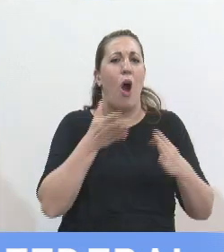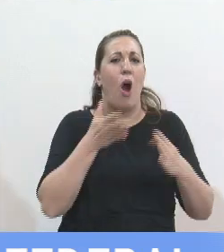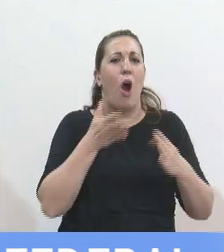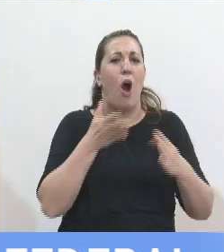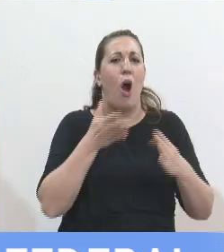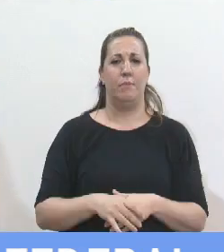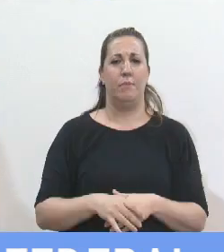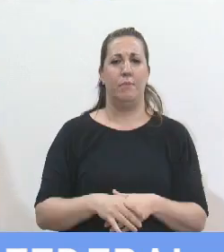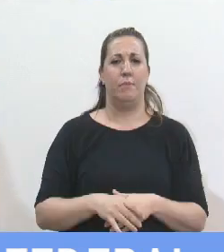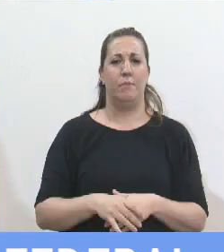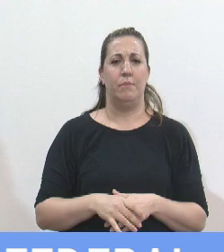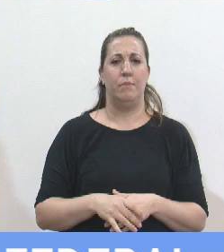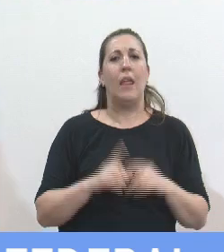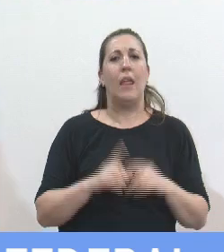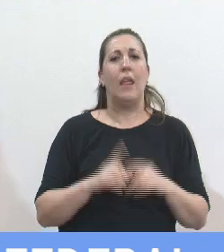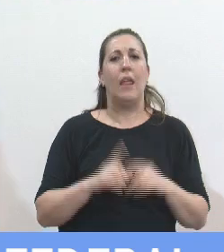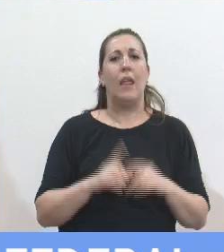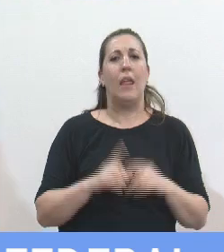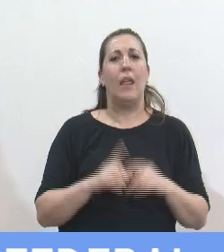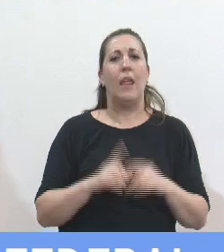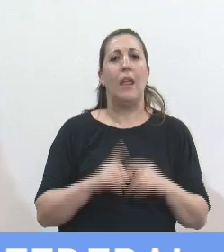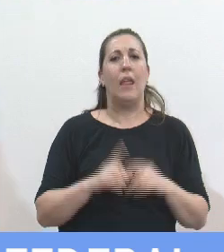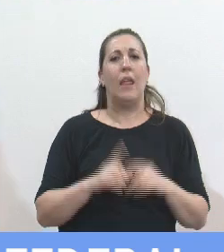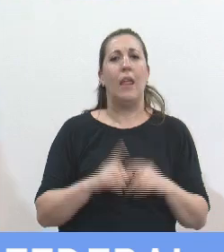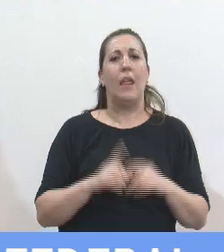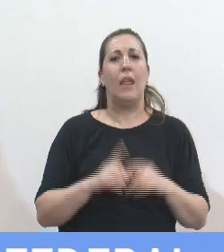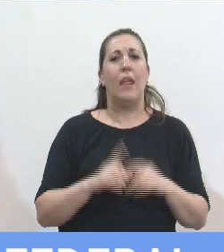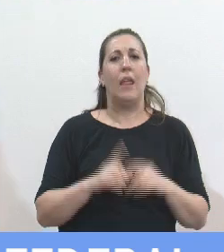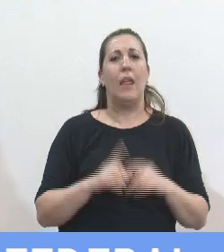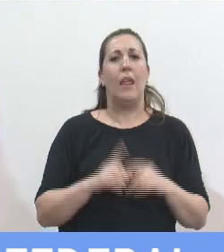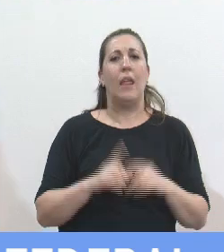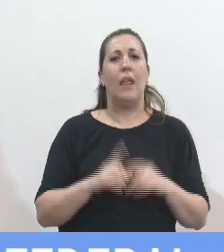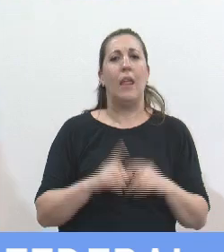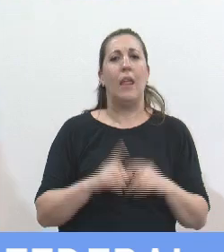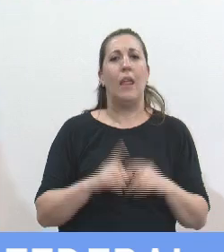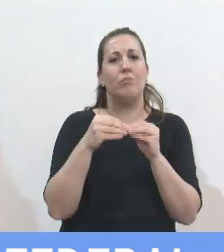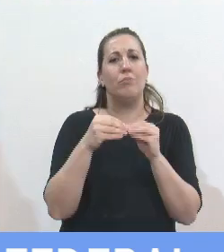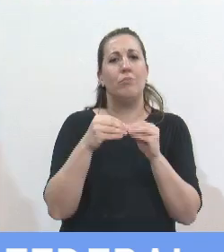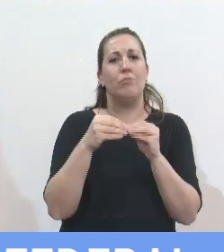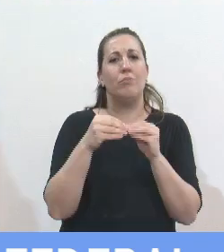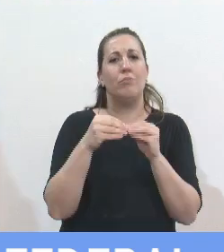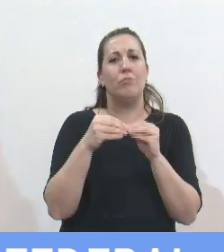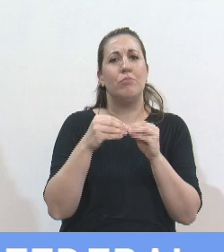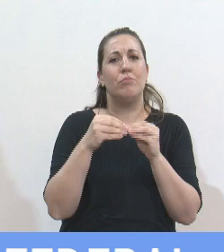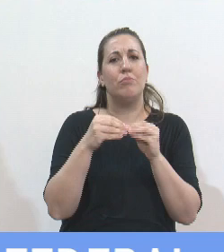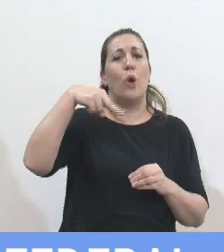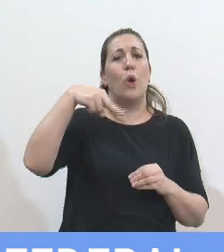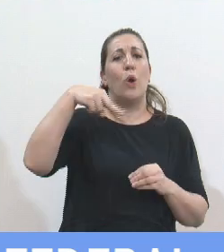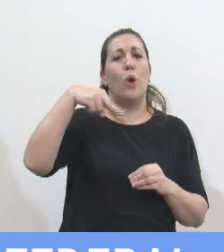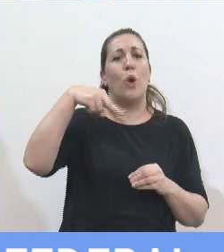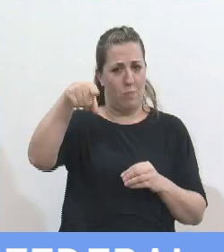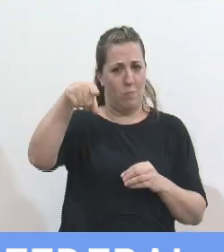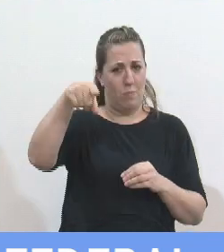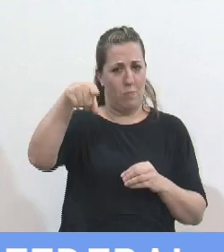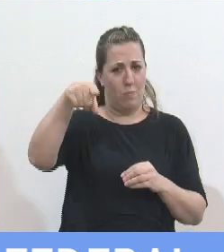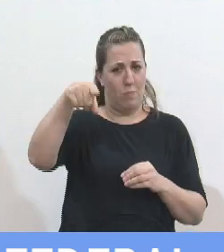y, además, hacer un reconocimiento en particular a mi colega María de los Ángeles Agnú, que llevó adelante presidiendo